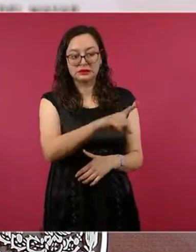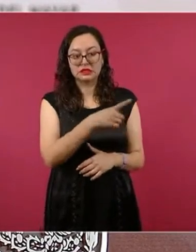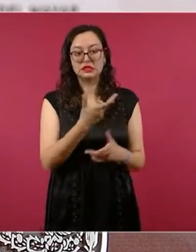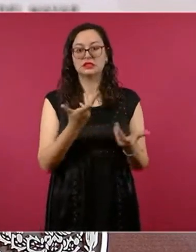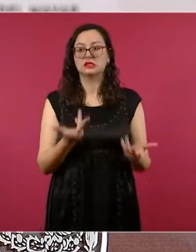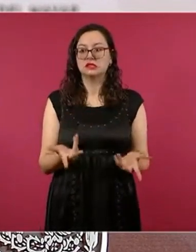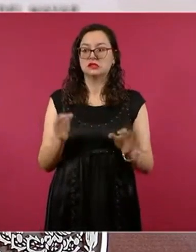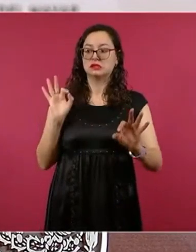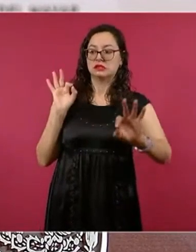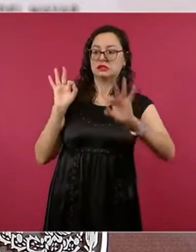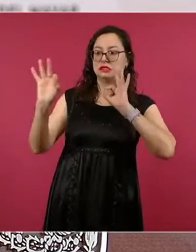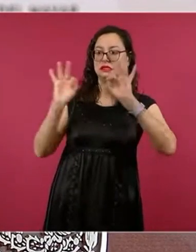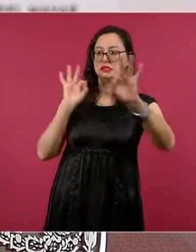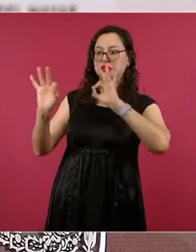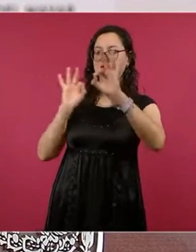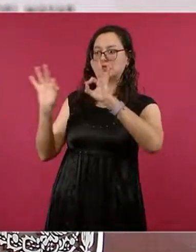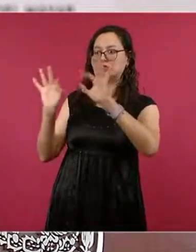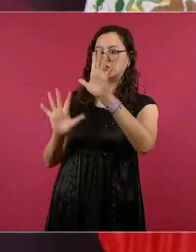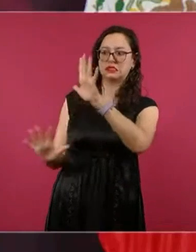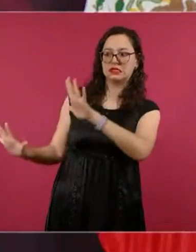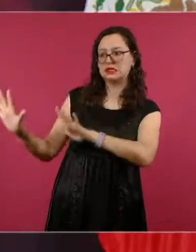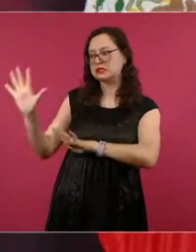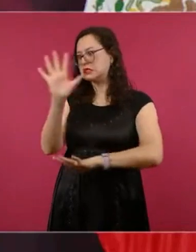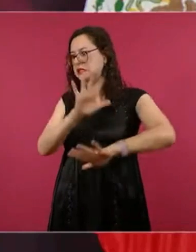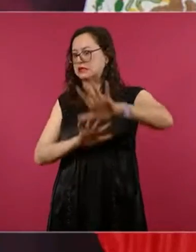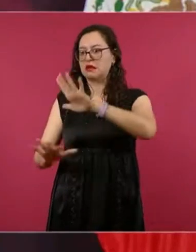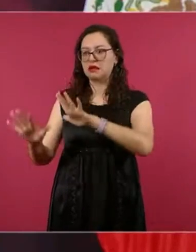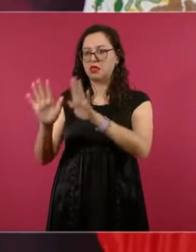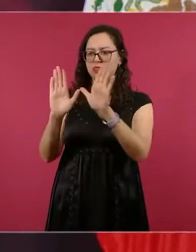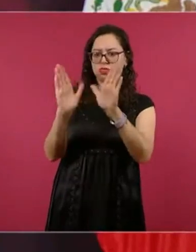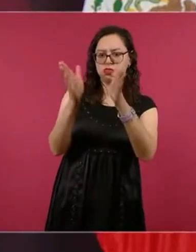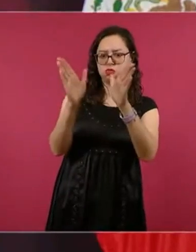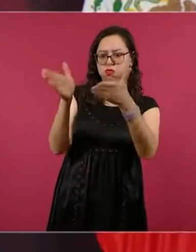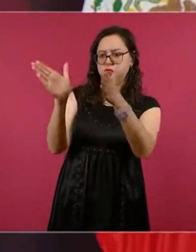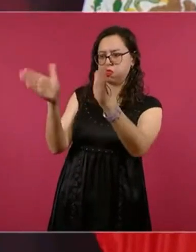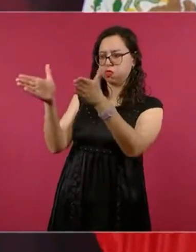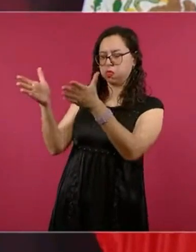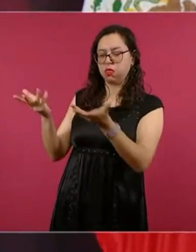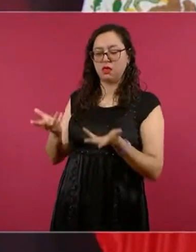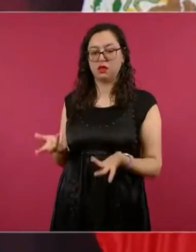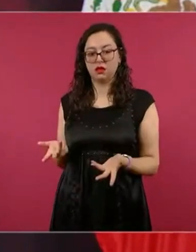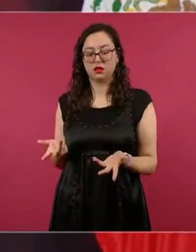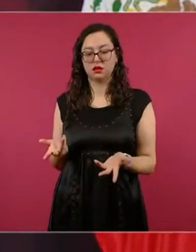formar la llamada opinión general o la opinión pública